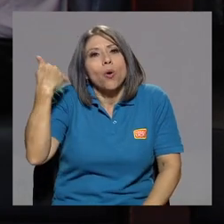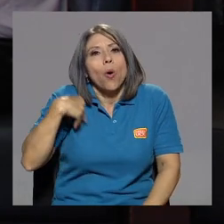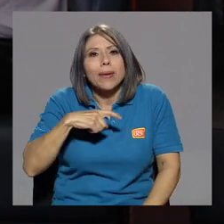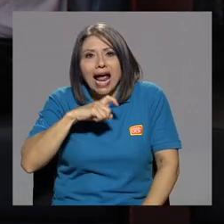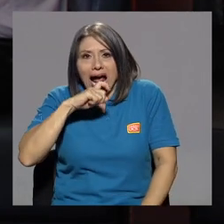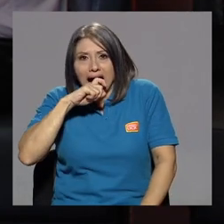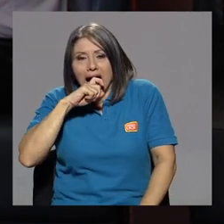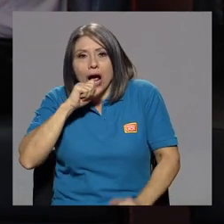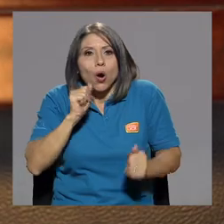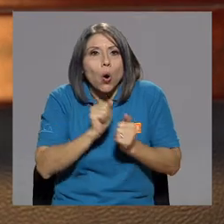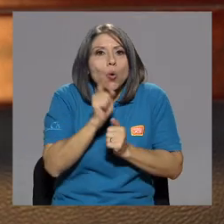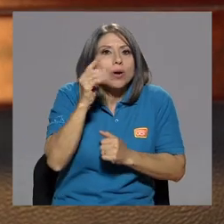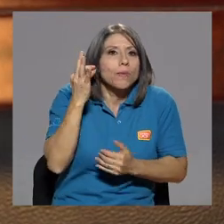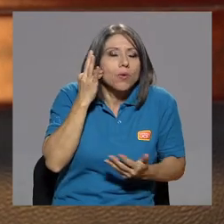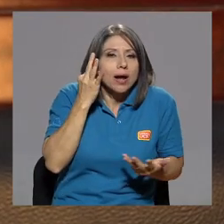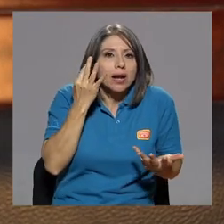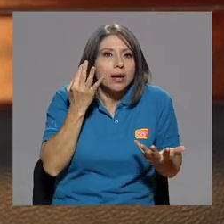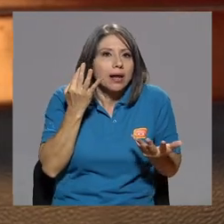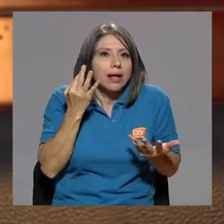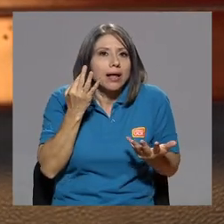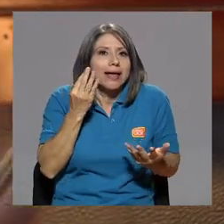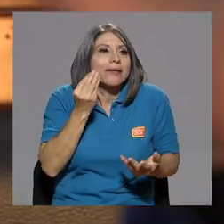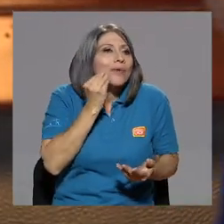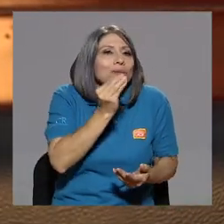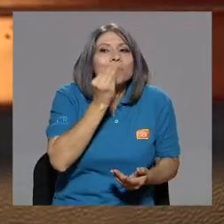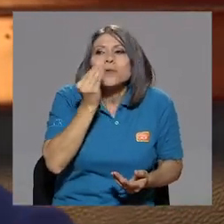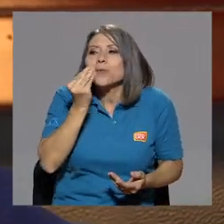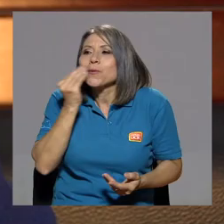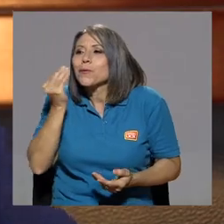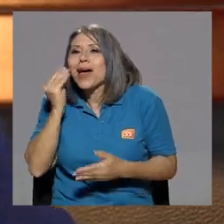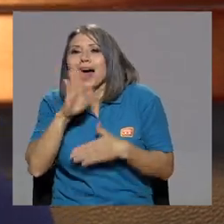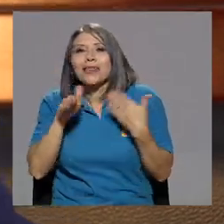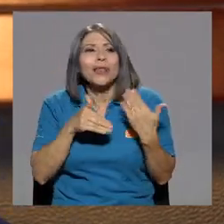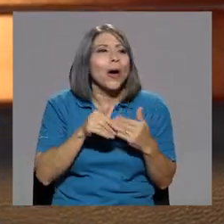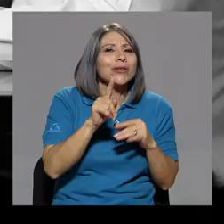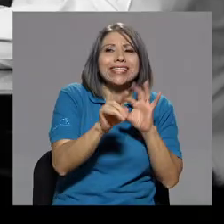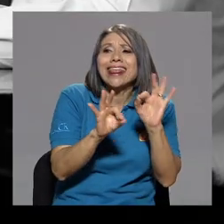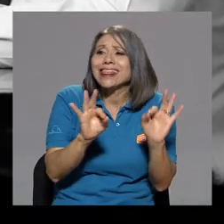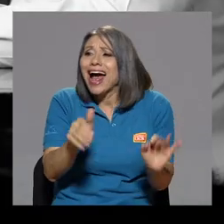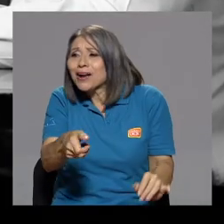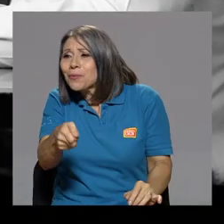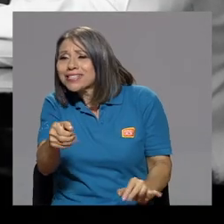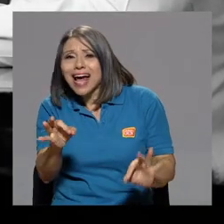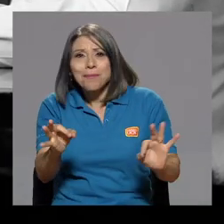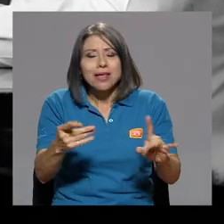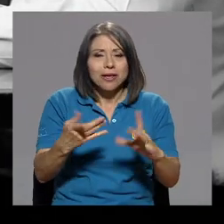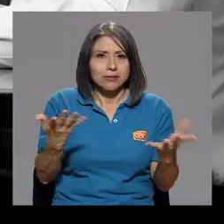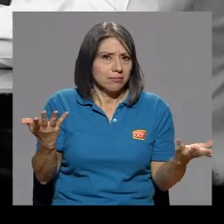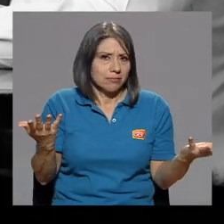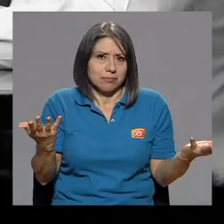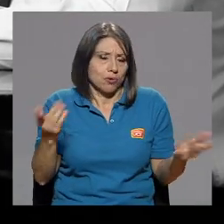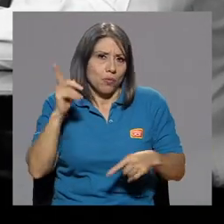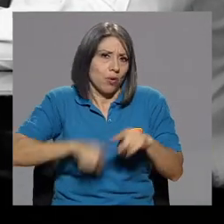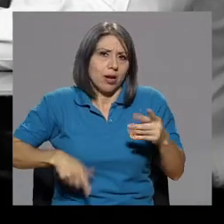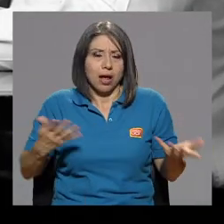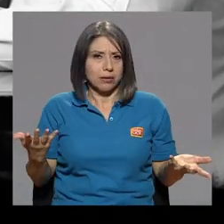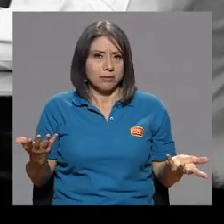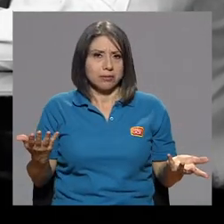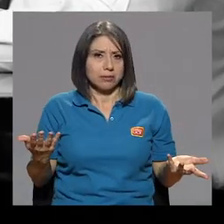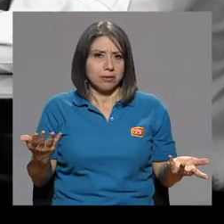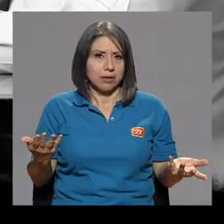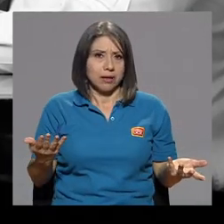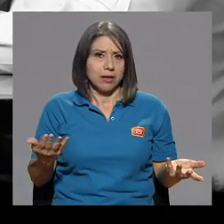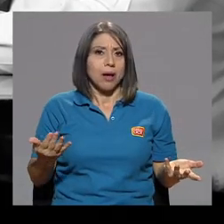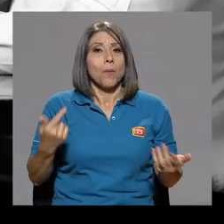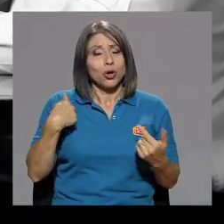celoso con una mujer que da besitos a todo mundo. Y qué tal, cómo están, amigo, qué tal. No podría.